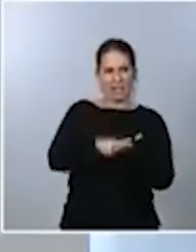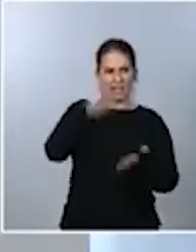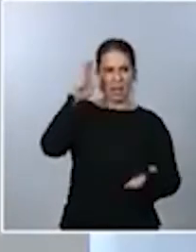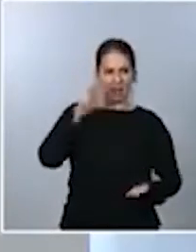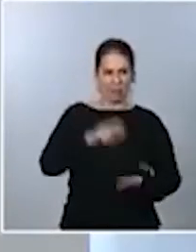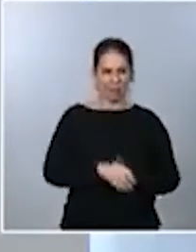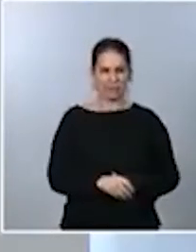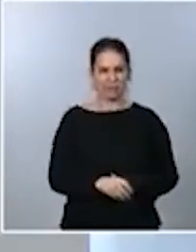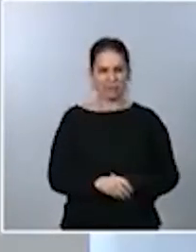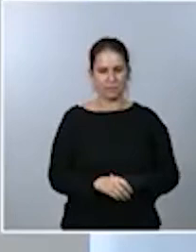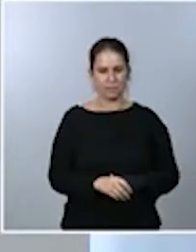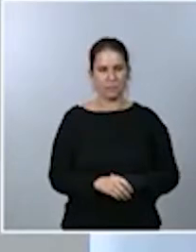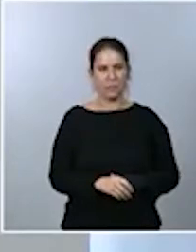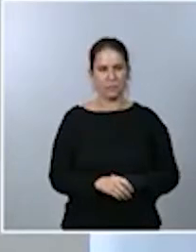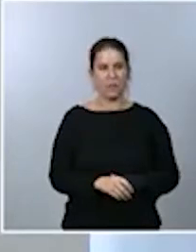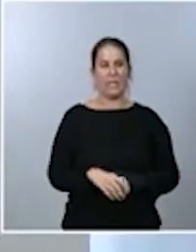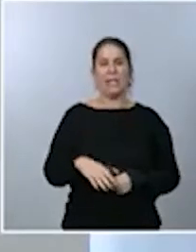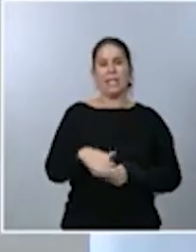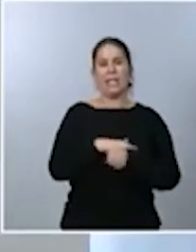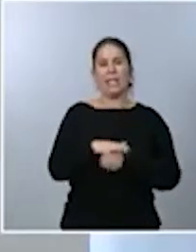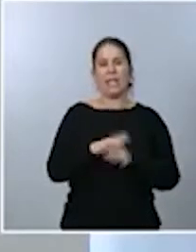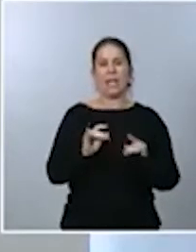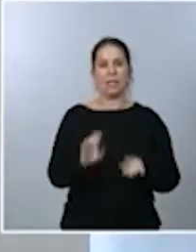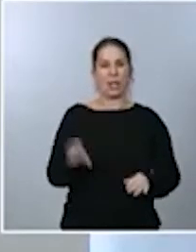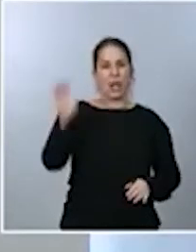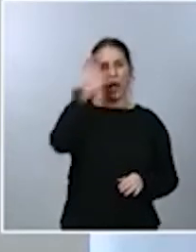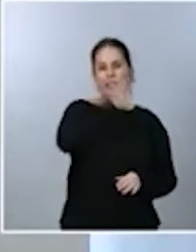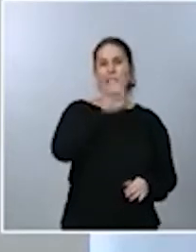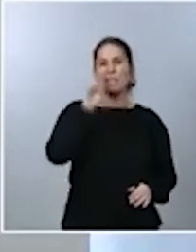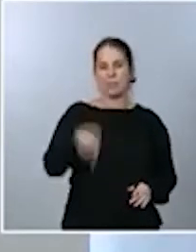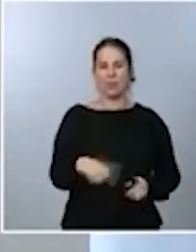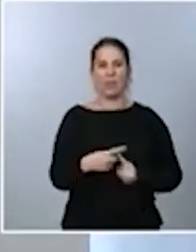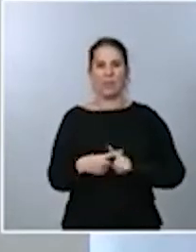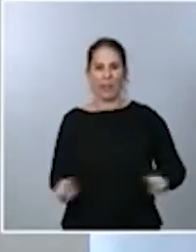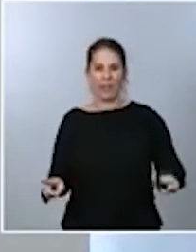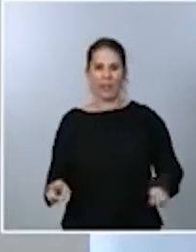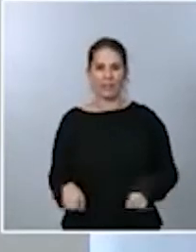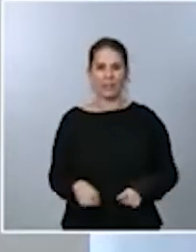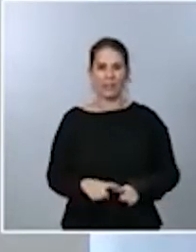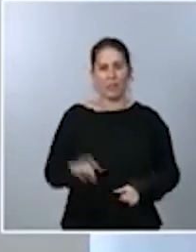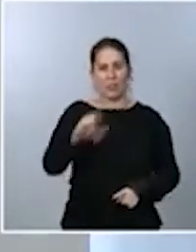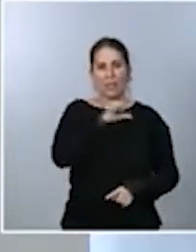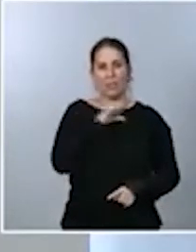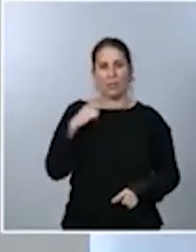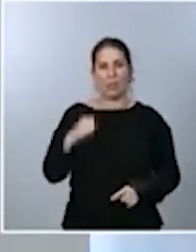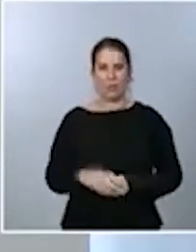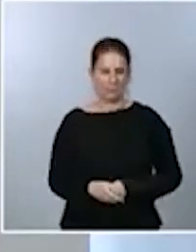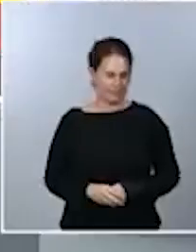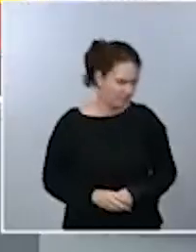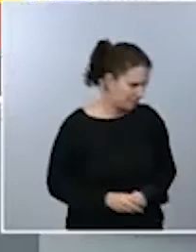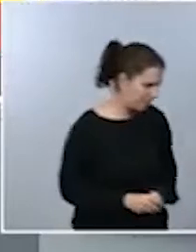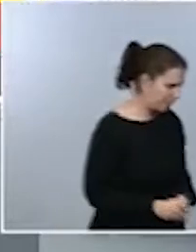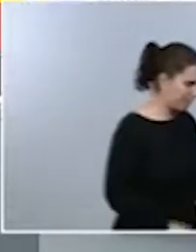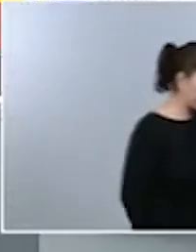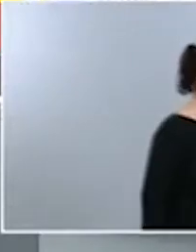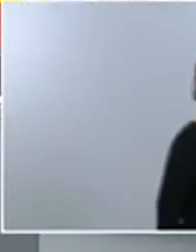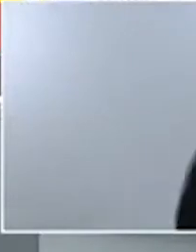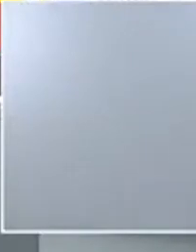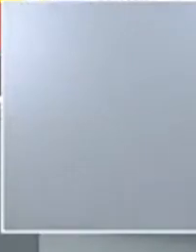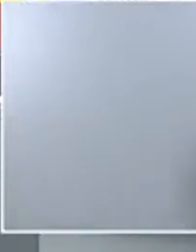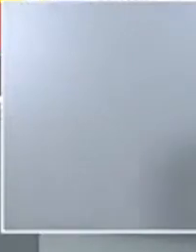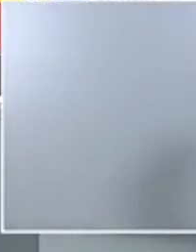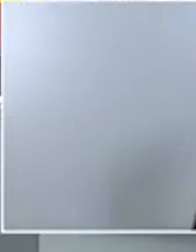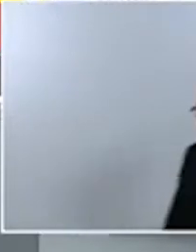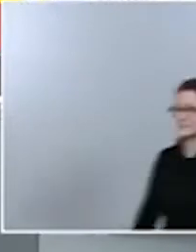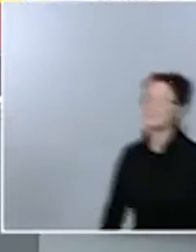es distinta porque los ámbitos territoriales también son distintos y los tamaños de las comunidades autónomas. Y, en relación con la segunda pregunta, yo le